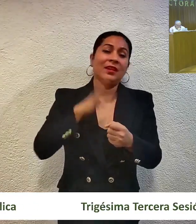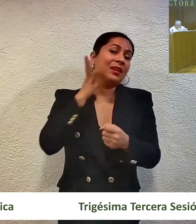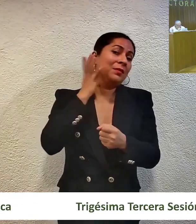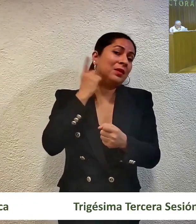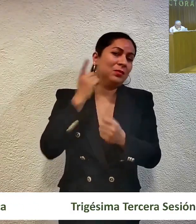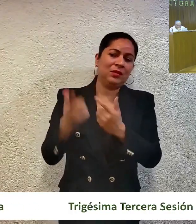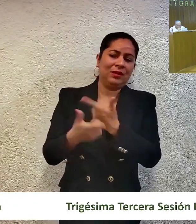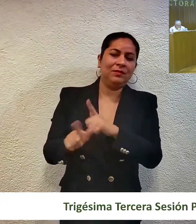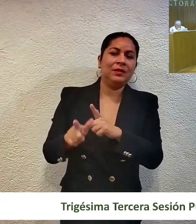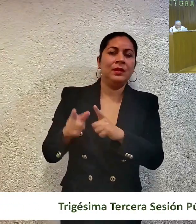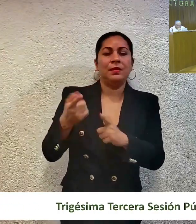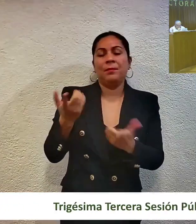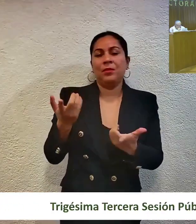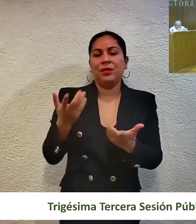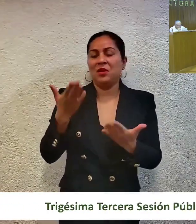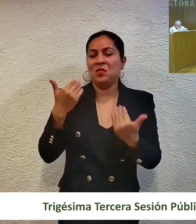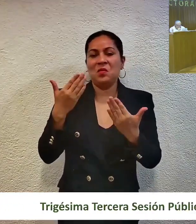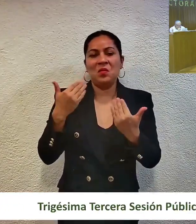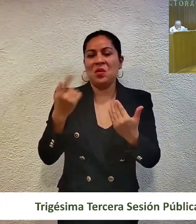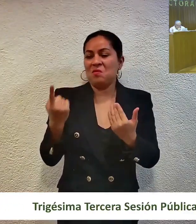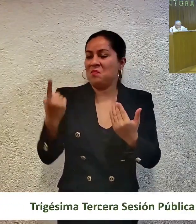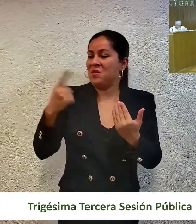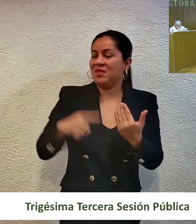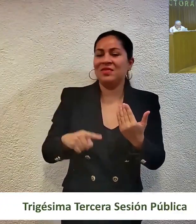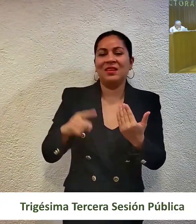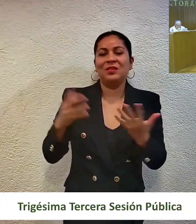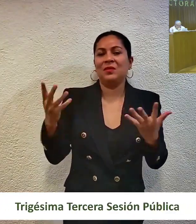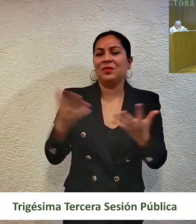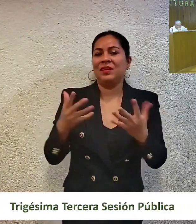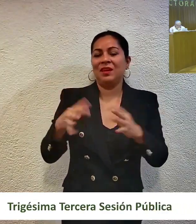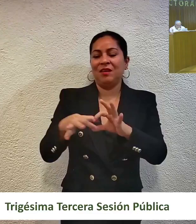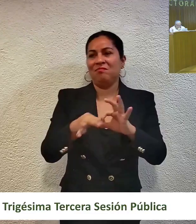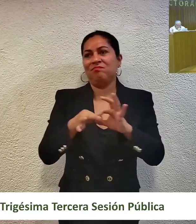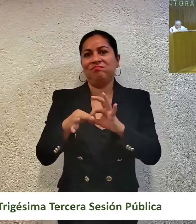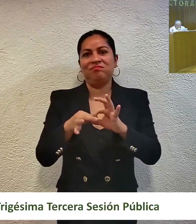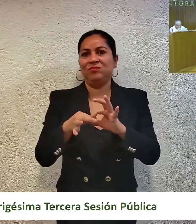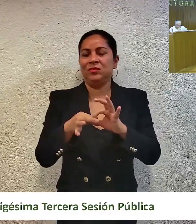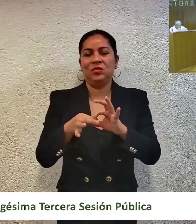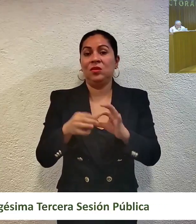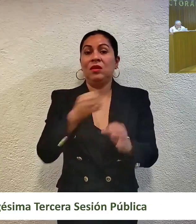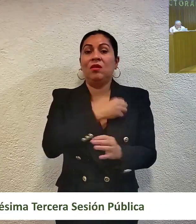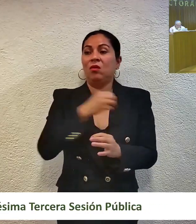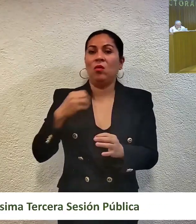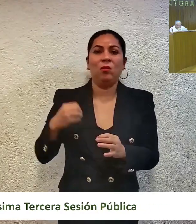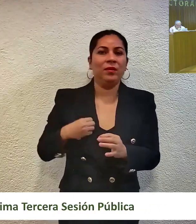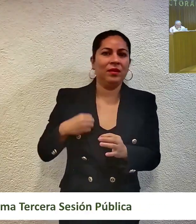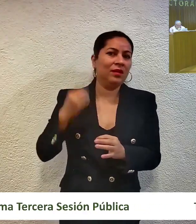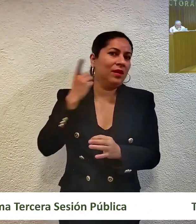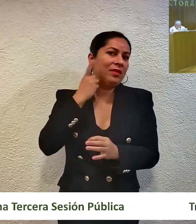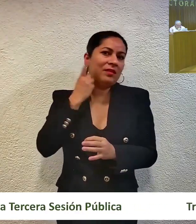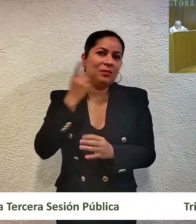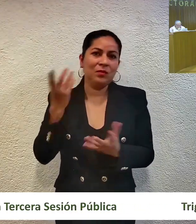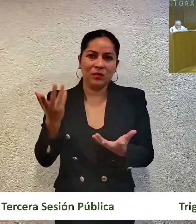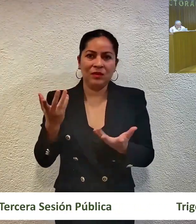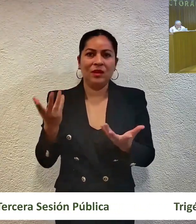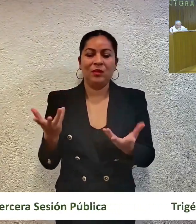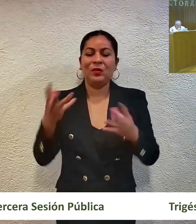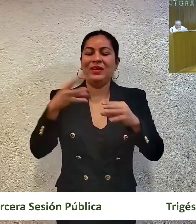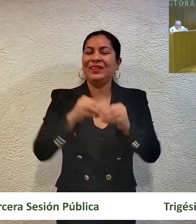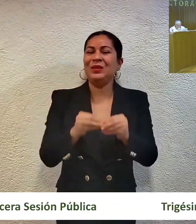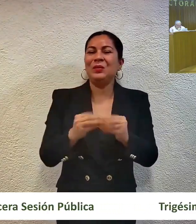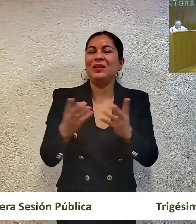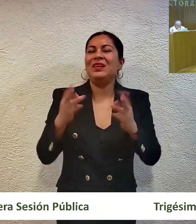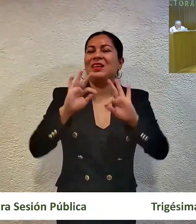Estado de Guerrero, puesto que no existe un mandato expreso con fuerza vinculante que obliga al legislador local a incluir las medidas en la forma y